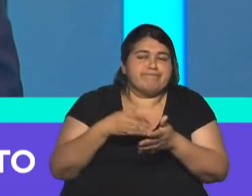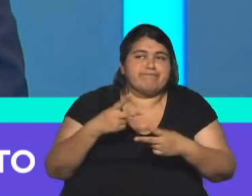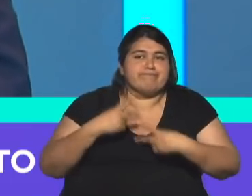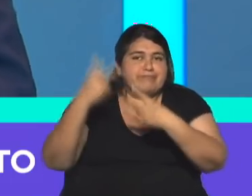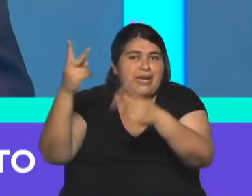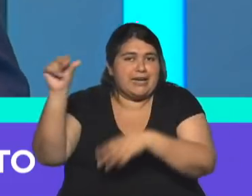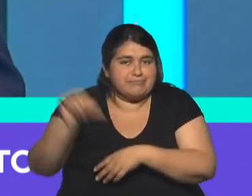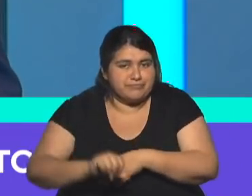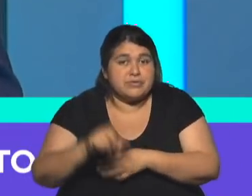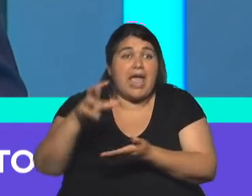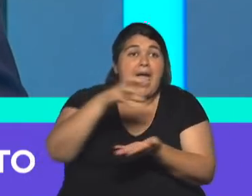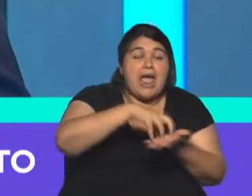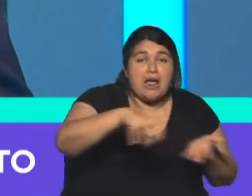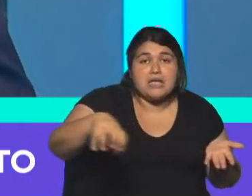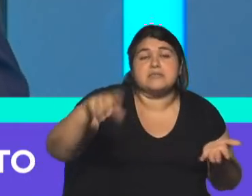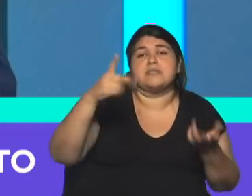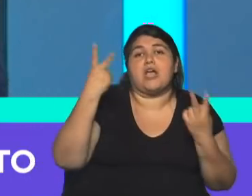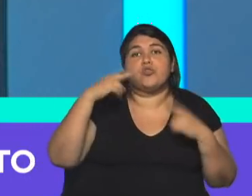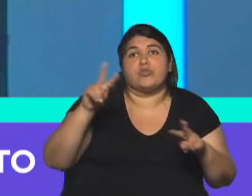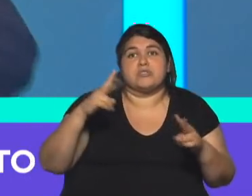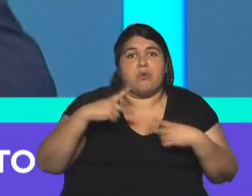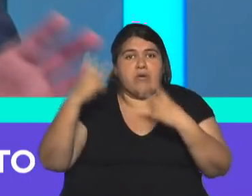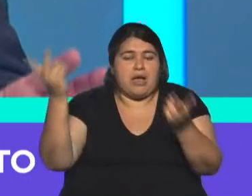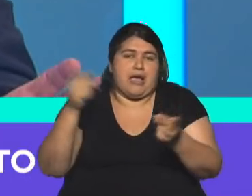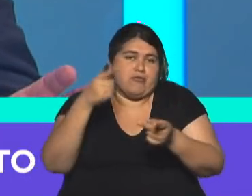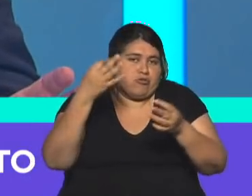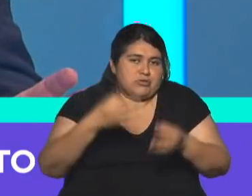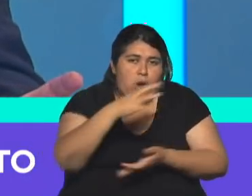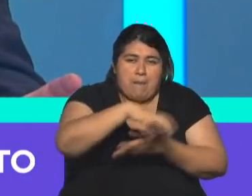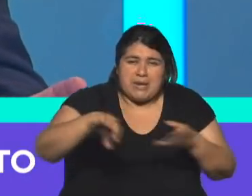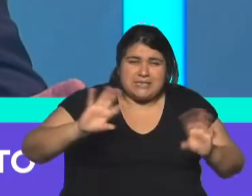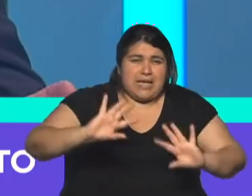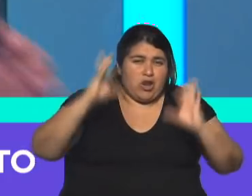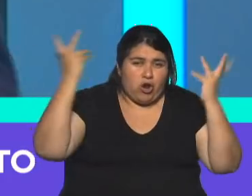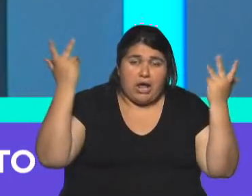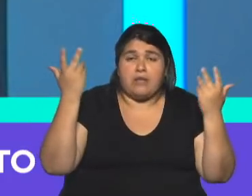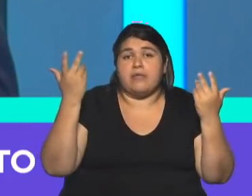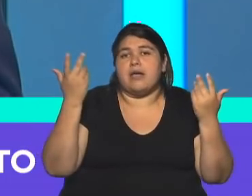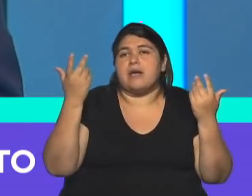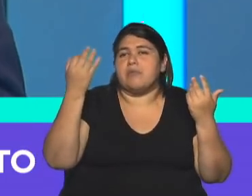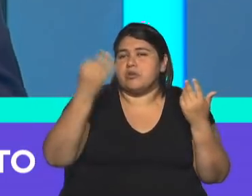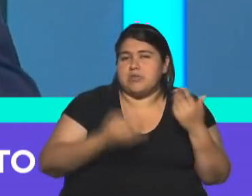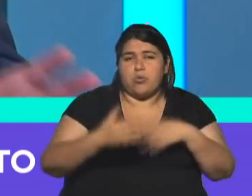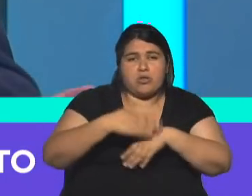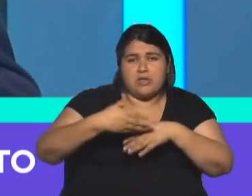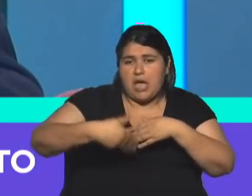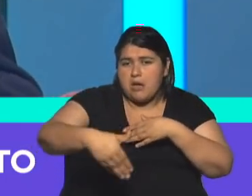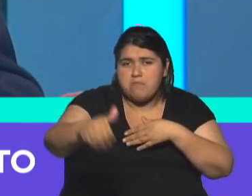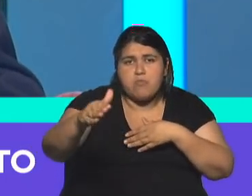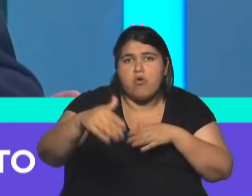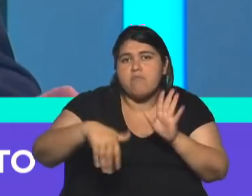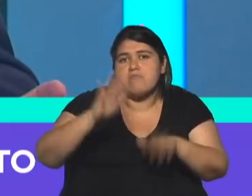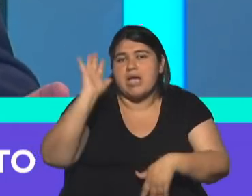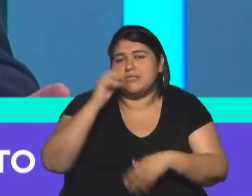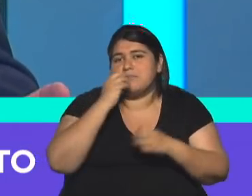turismo exterior, obviamente están con los pelos de punta, pero por otro lado va a haber seguramente una corriente de aumento del turismo interno.